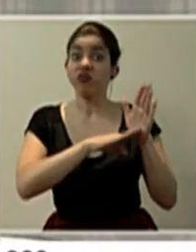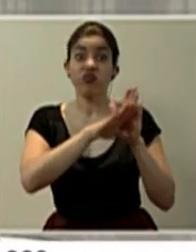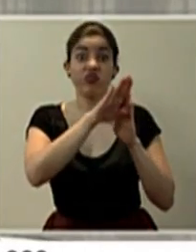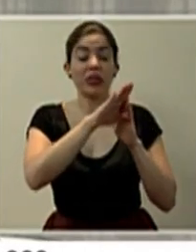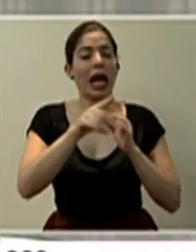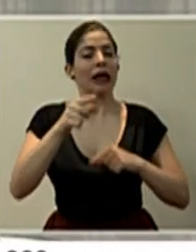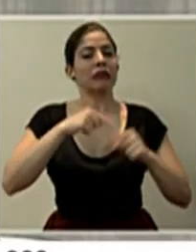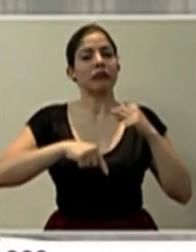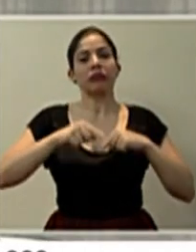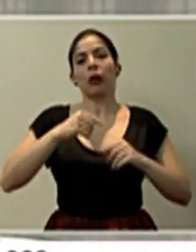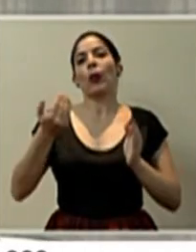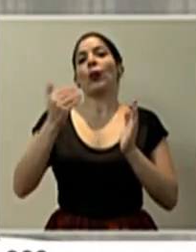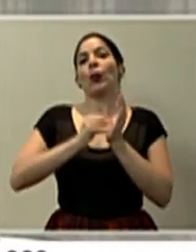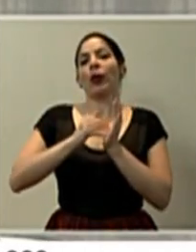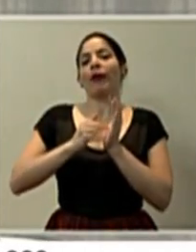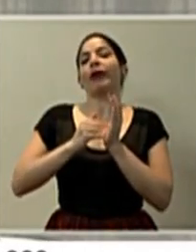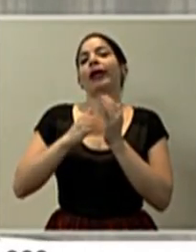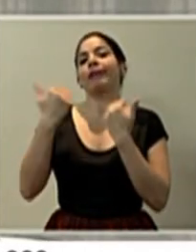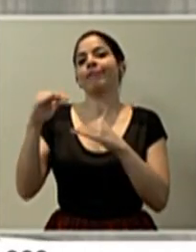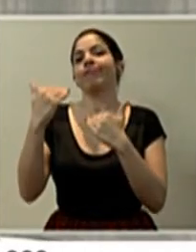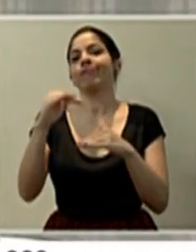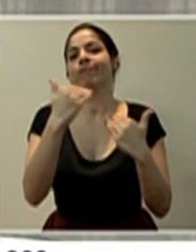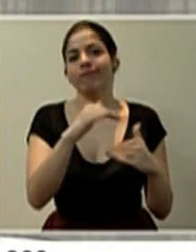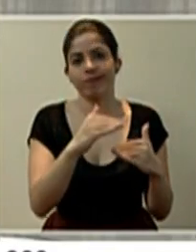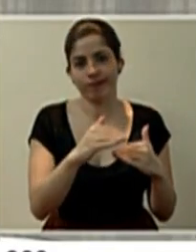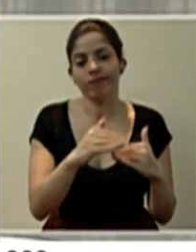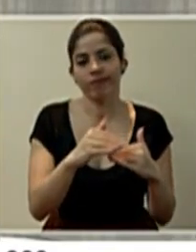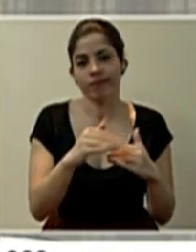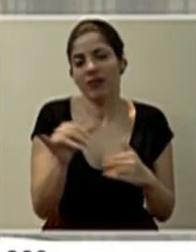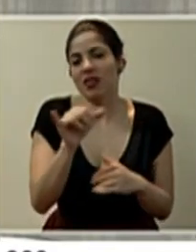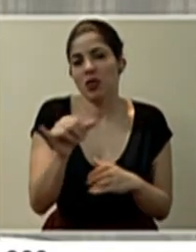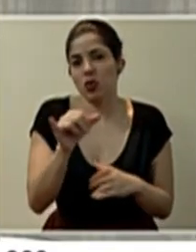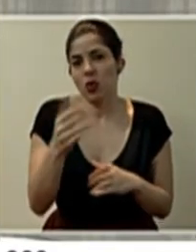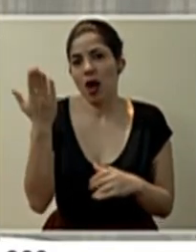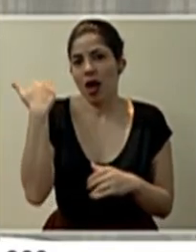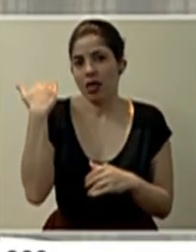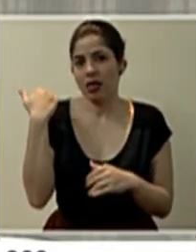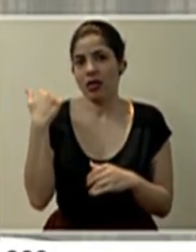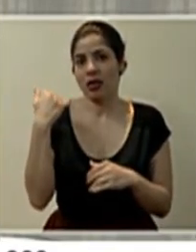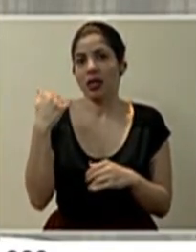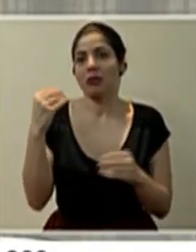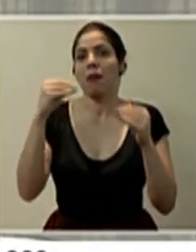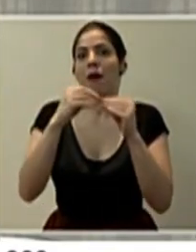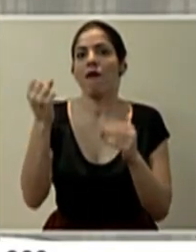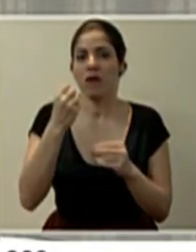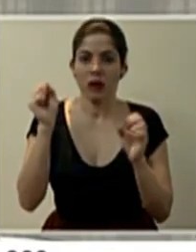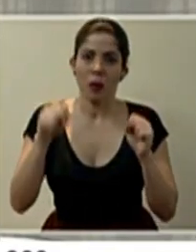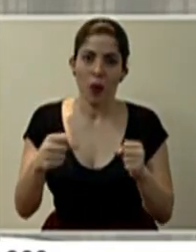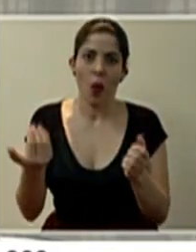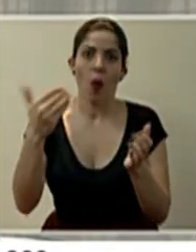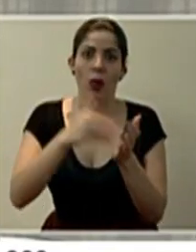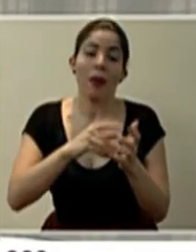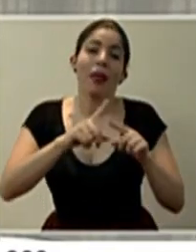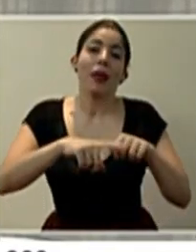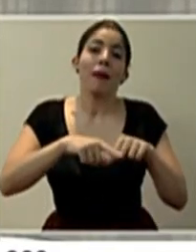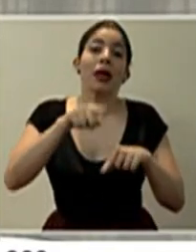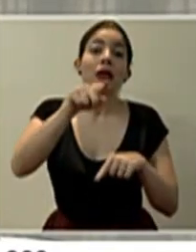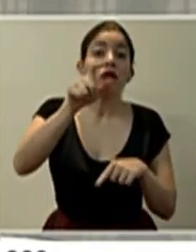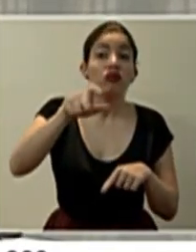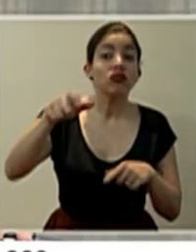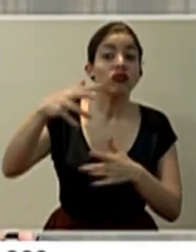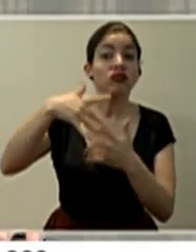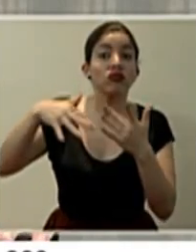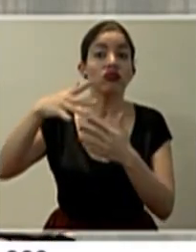atrás y establecer algún tipo de restricciones igual como las tuvimos en su momento, un poco más fuertes, pero todo depende de cómo vayamos